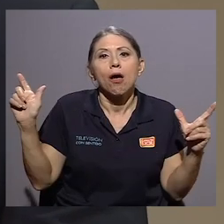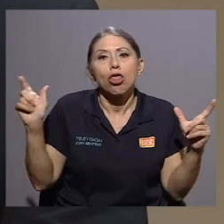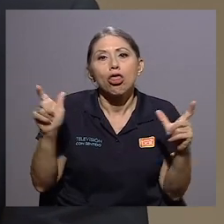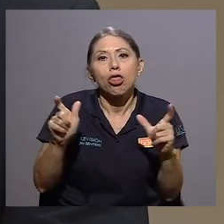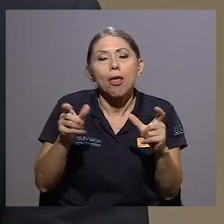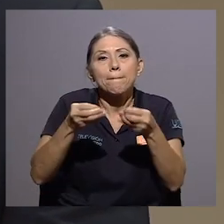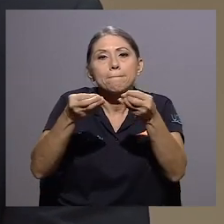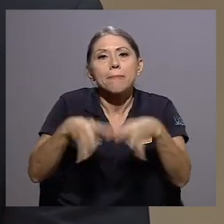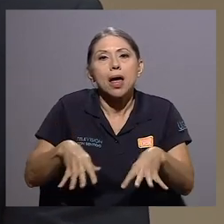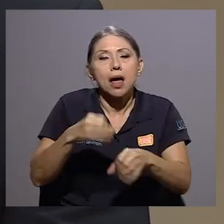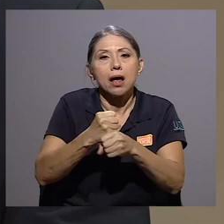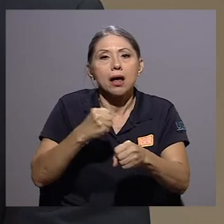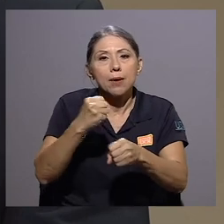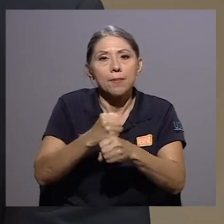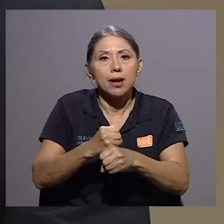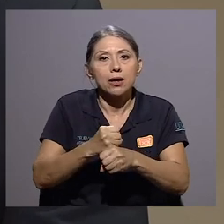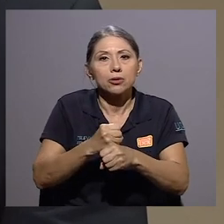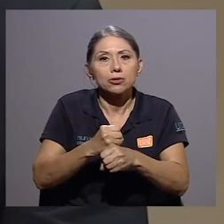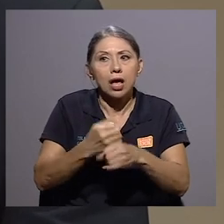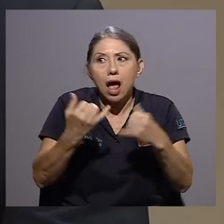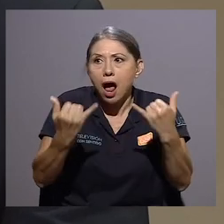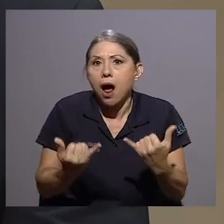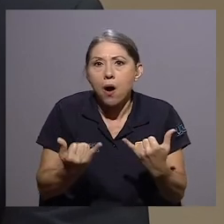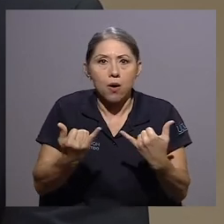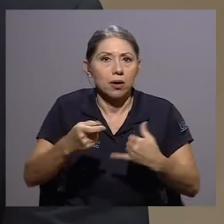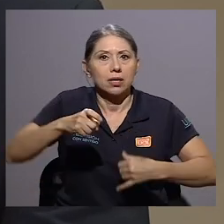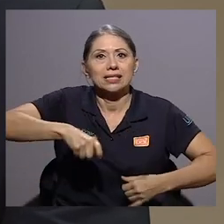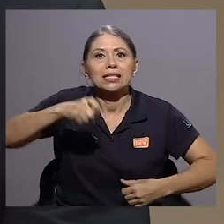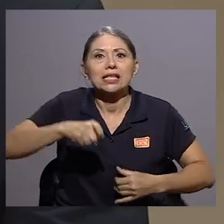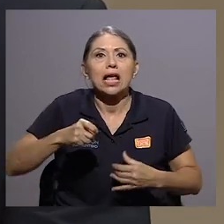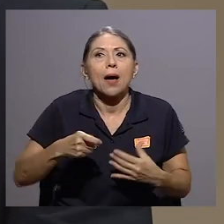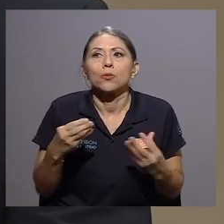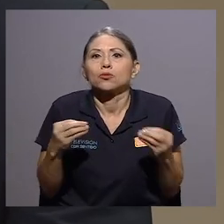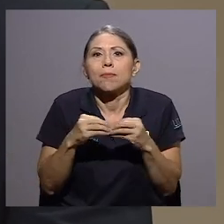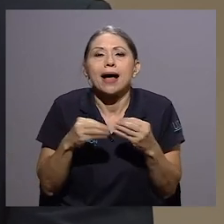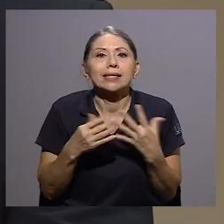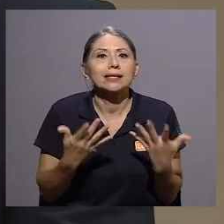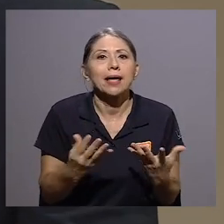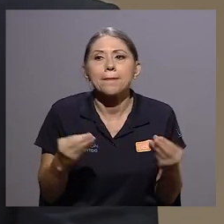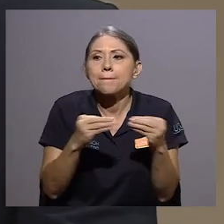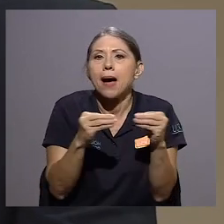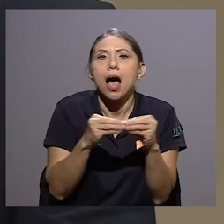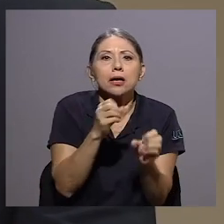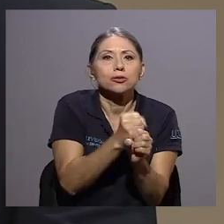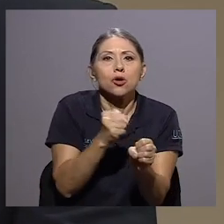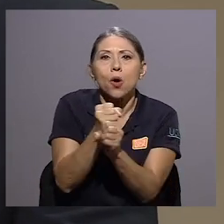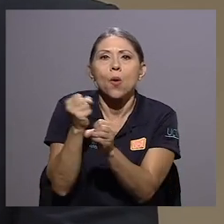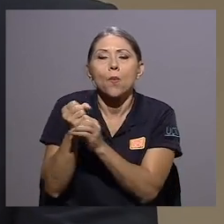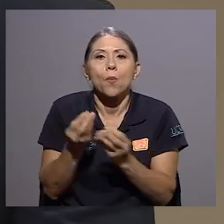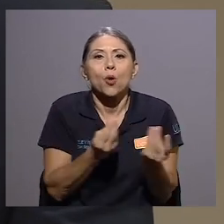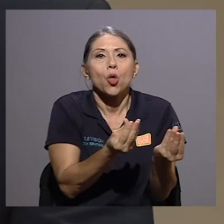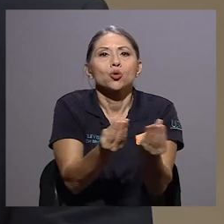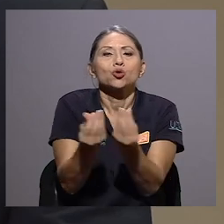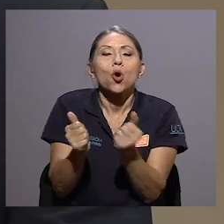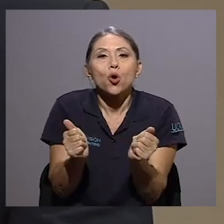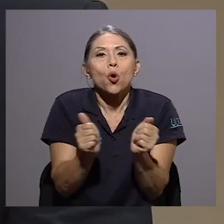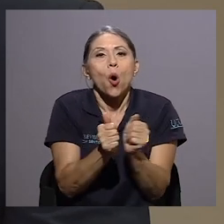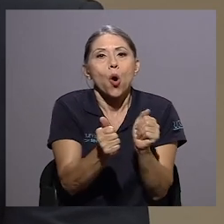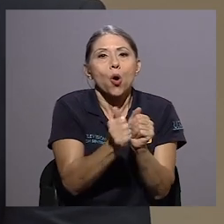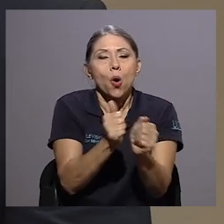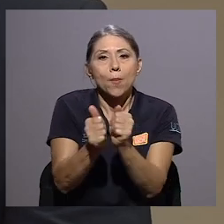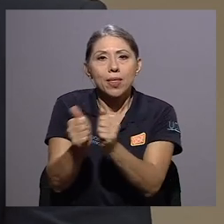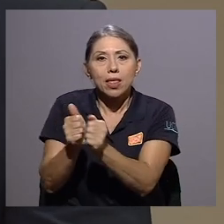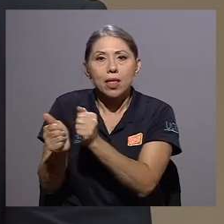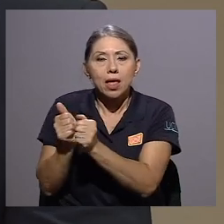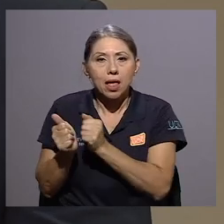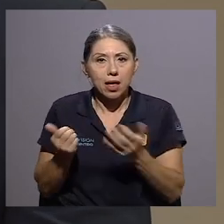empleos cuando lo que necesitamos más bien es generar mayor producción a través de competitividad